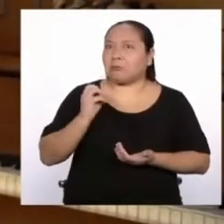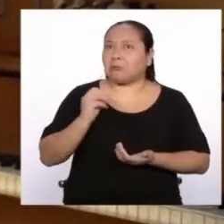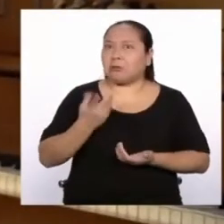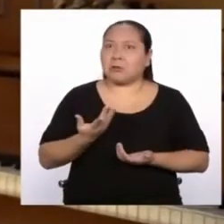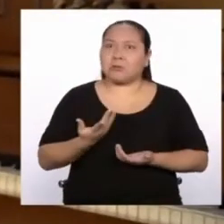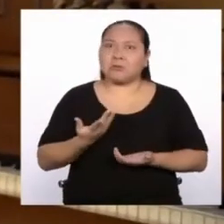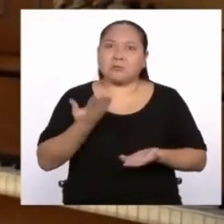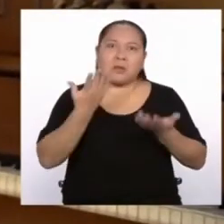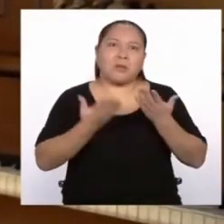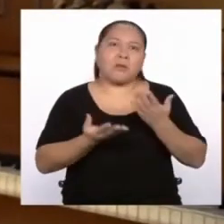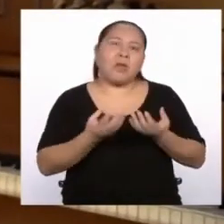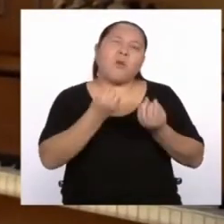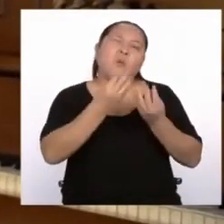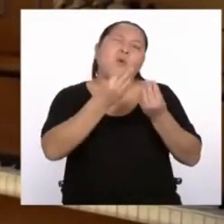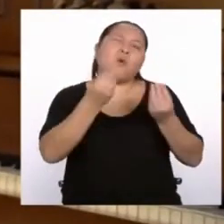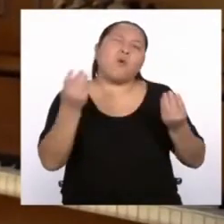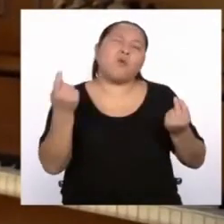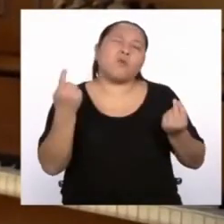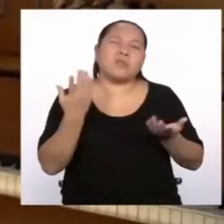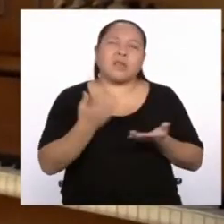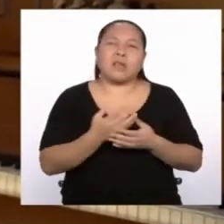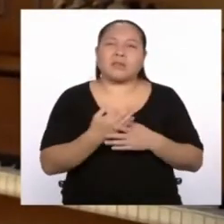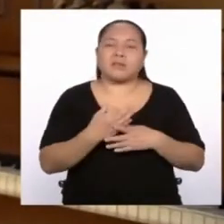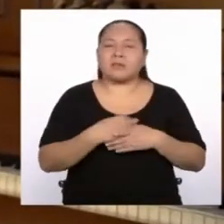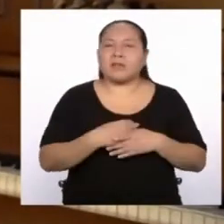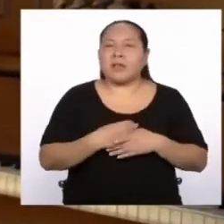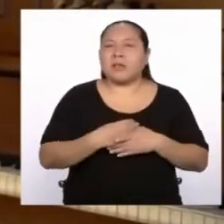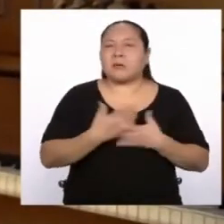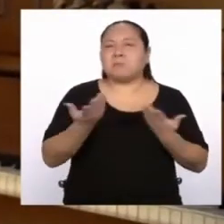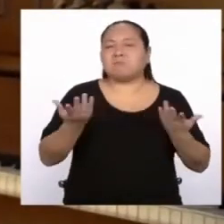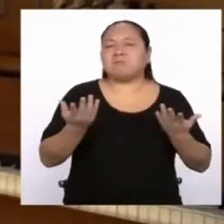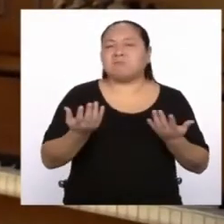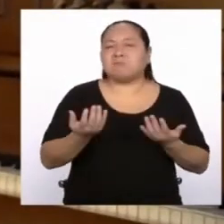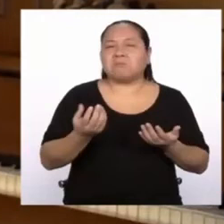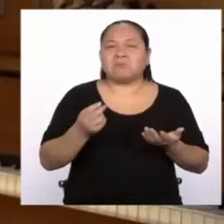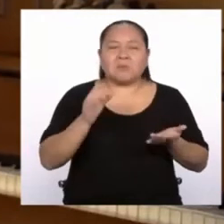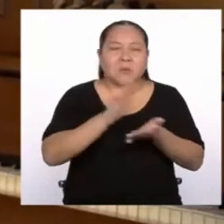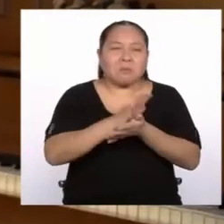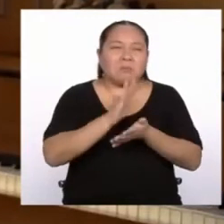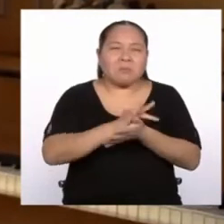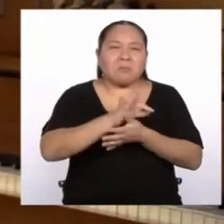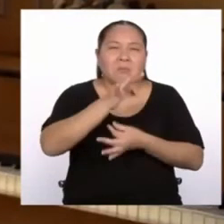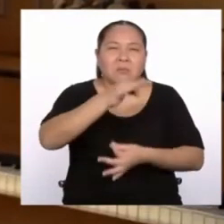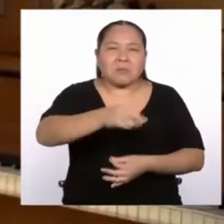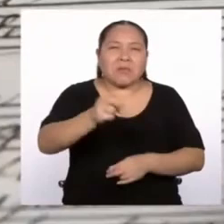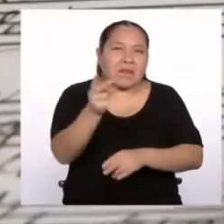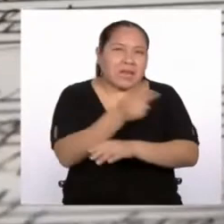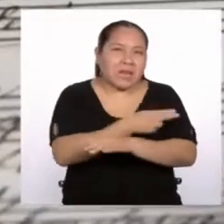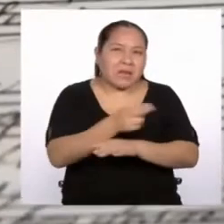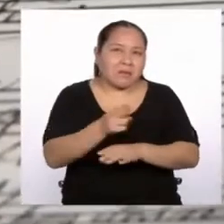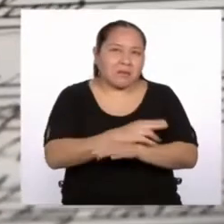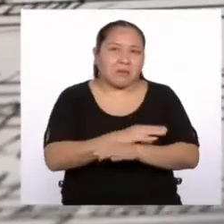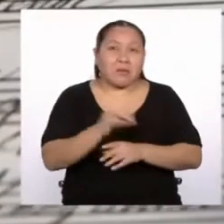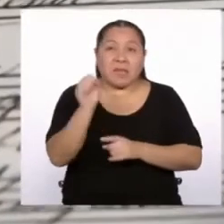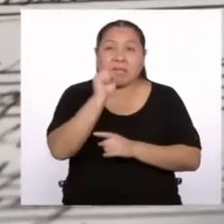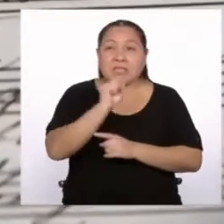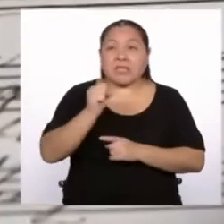debe ser una de las tantas versiones del himno que se dieron en el siglo XIX.